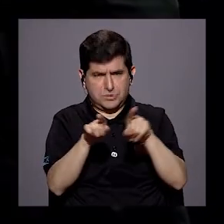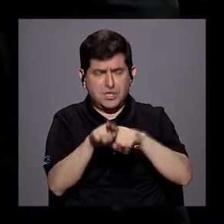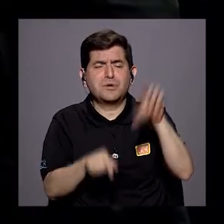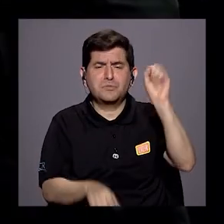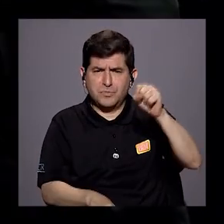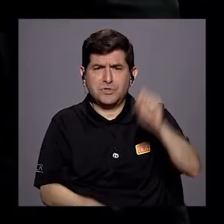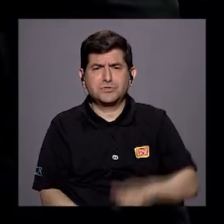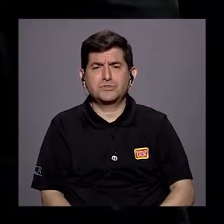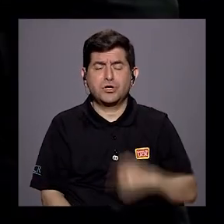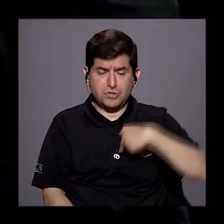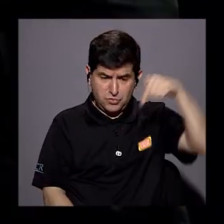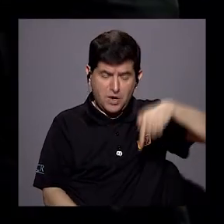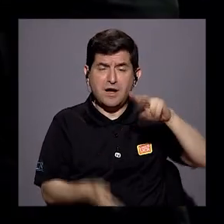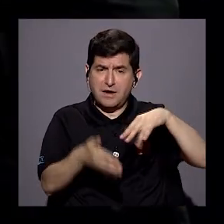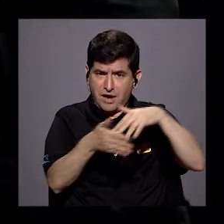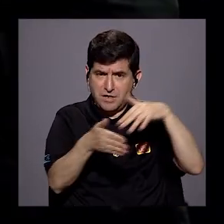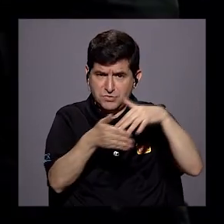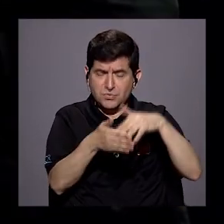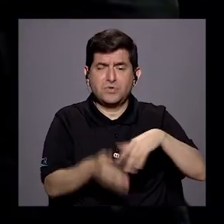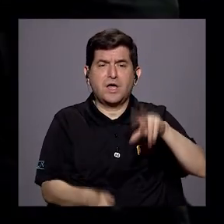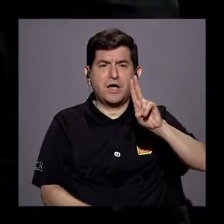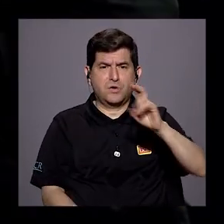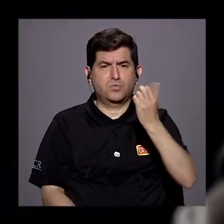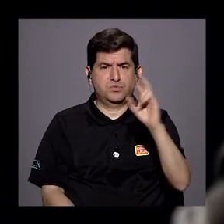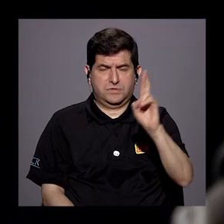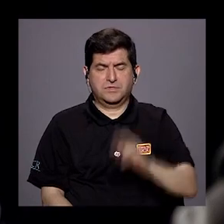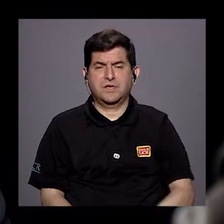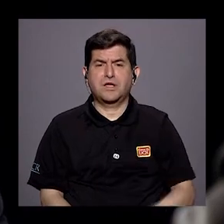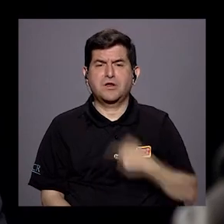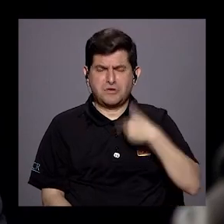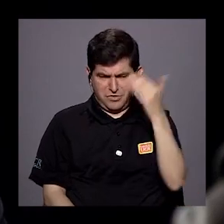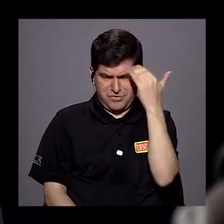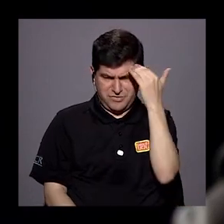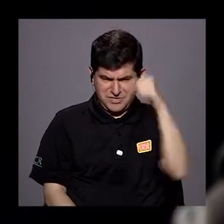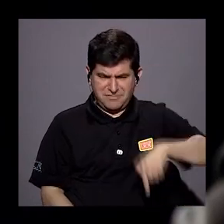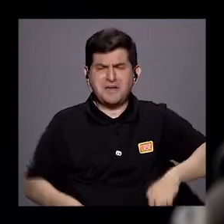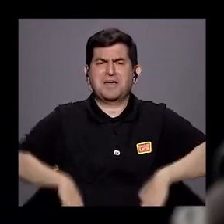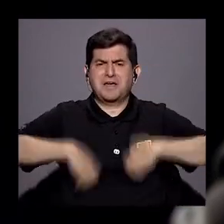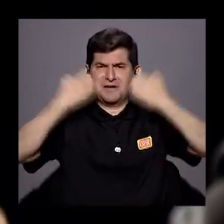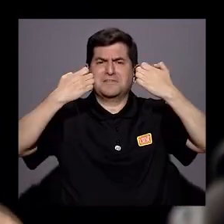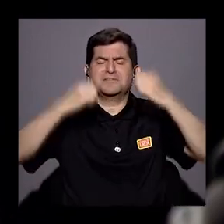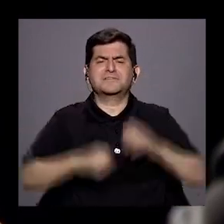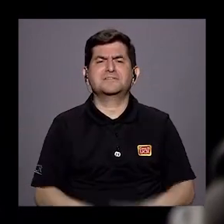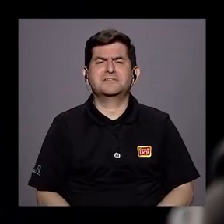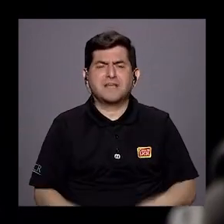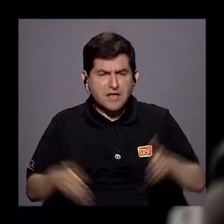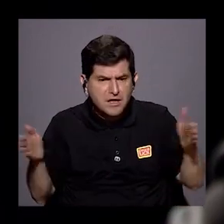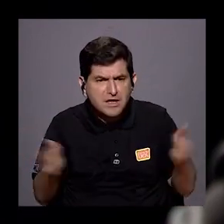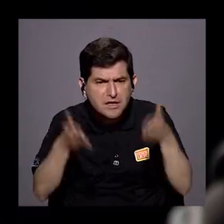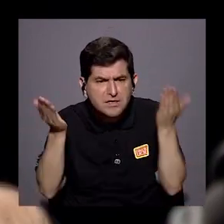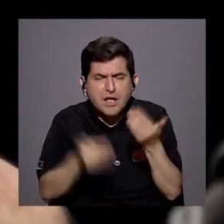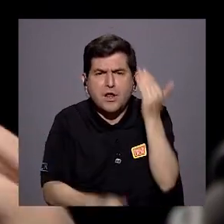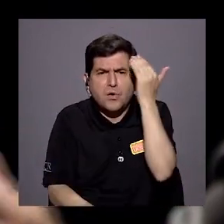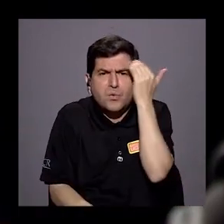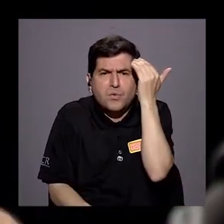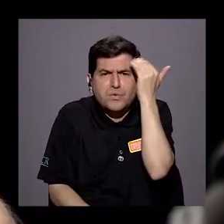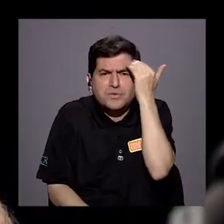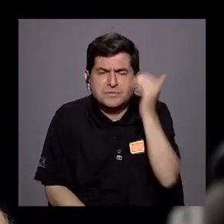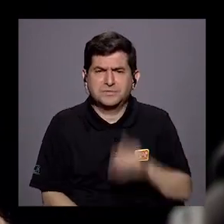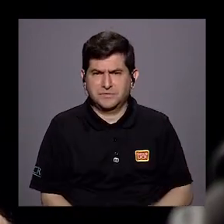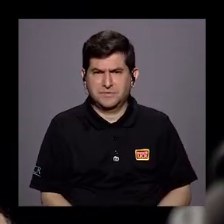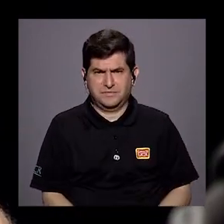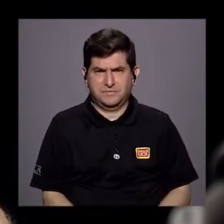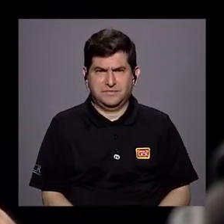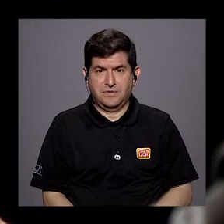yo estudié aquí en la Universidad de Costa Rica y yo sé lo que había aquí y lo que se fomentaba aquí el conocimiento